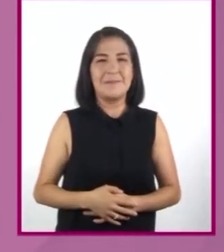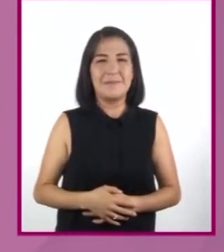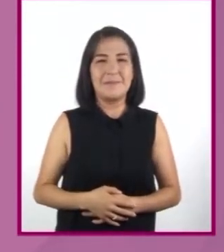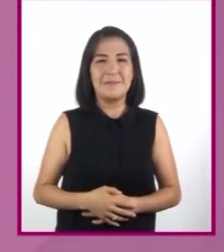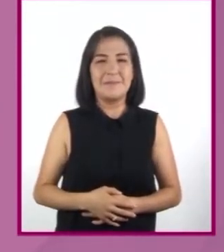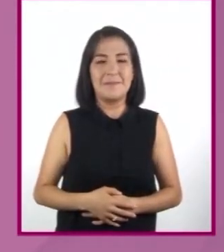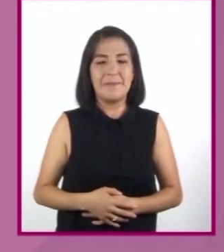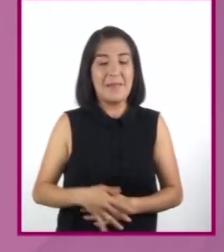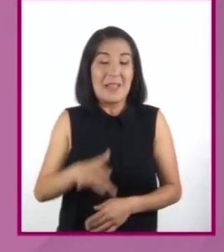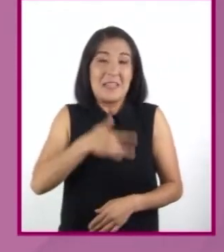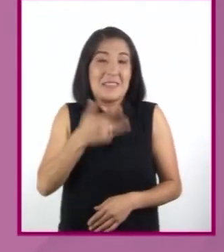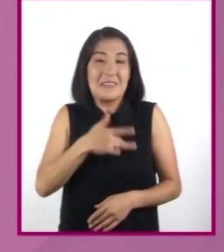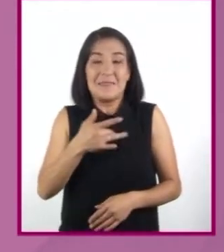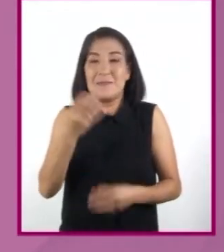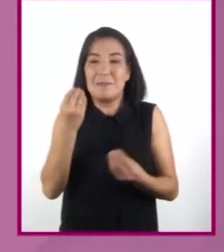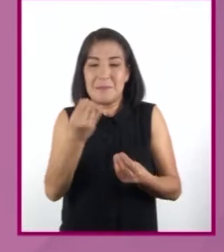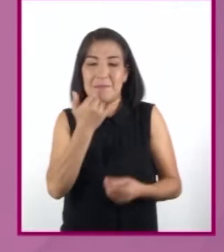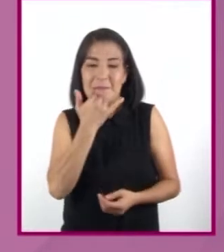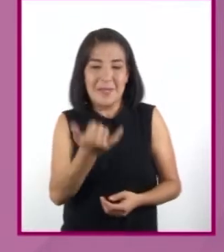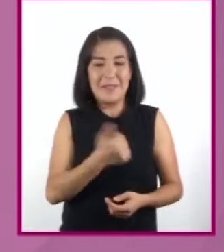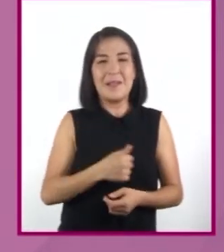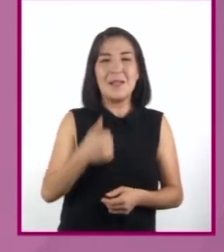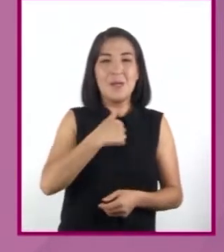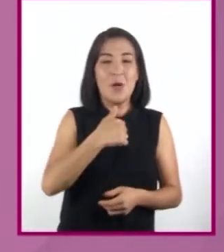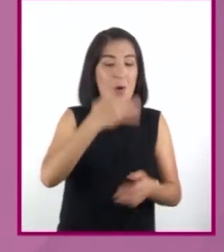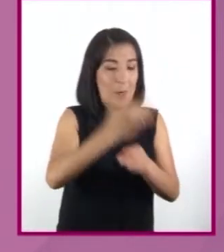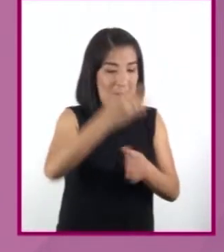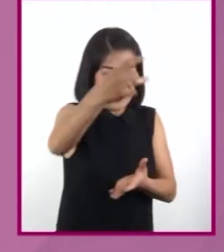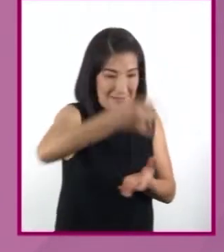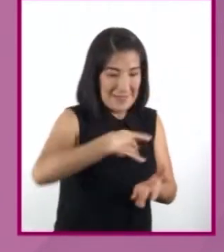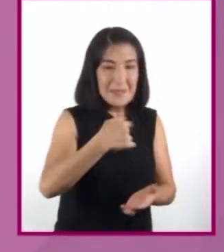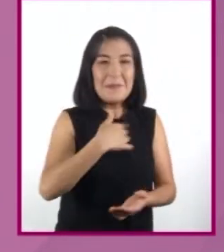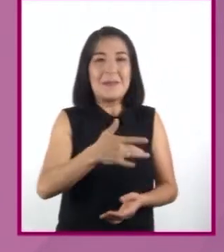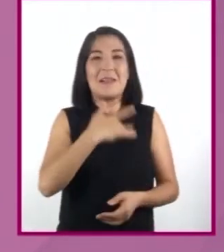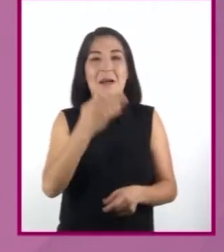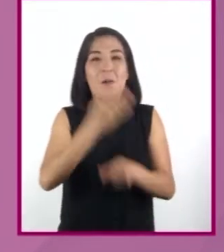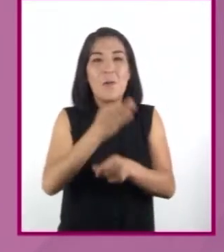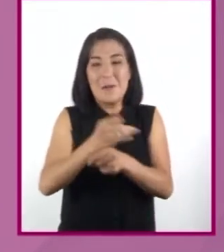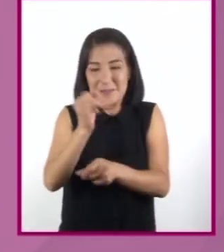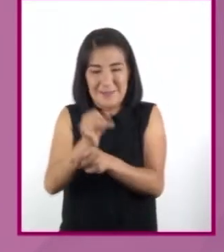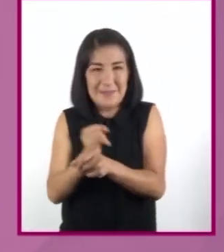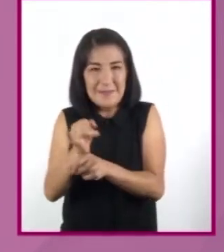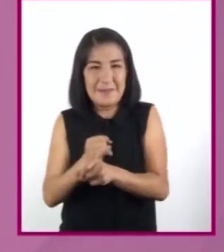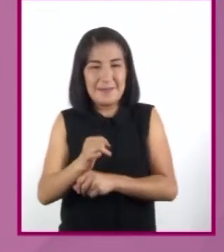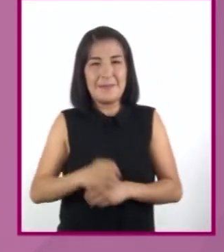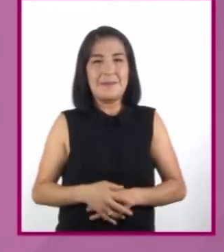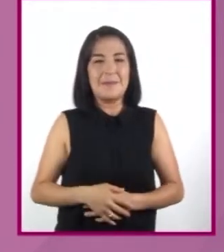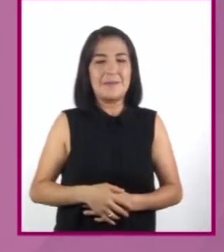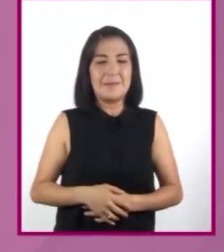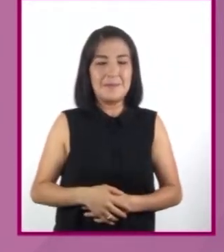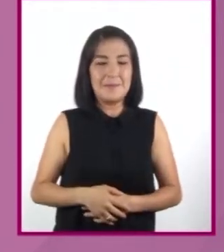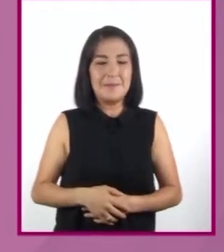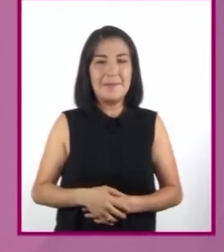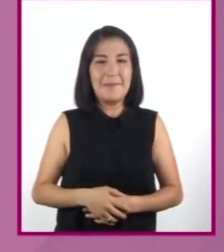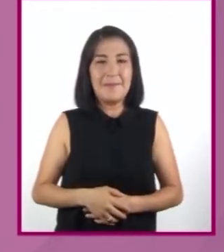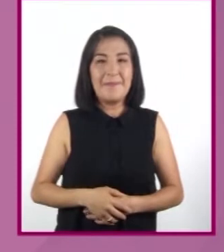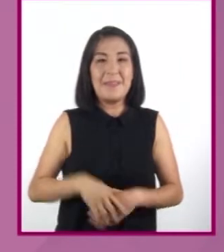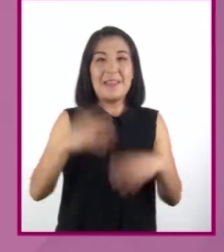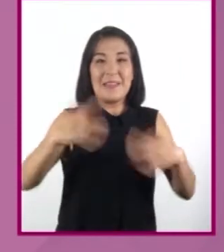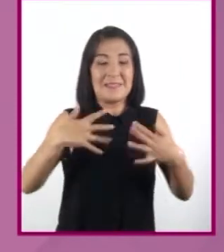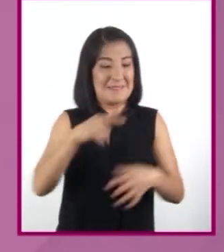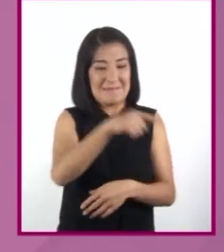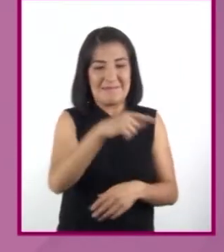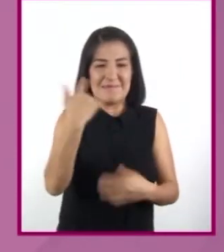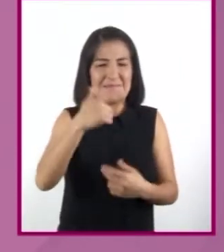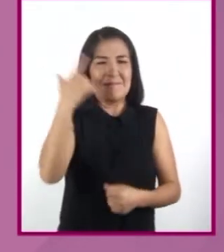Lo siento, estoy recibiendo un mensaje sobre el caso que estamos investigando. Este terrible